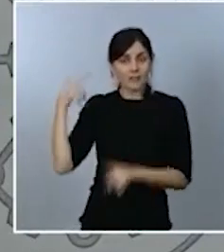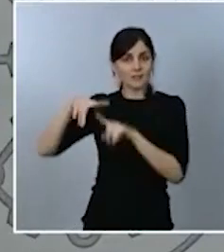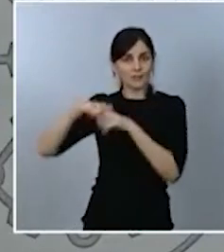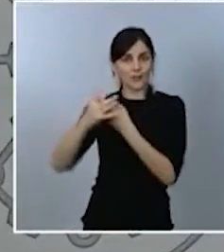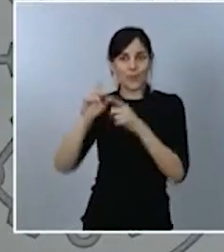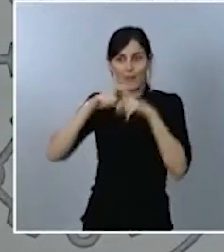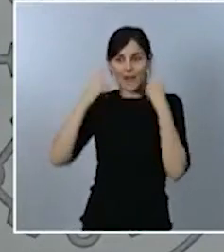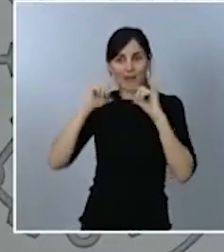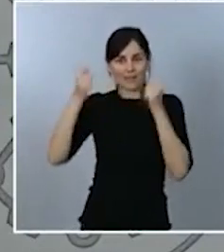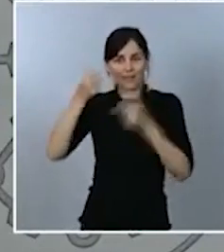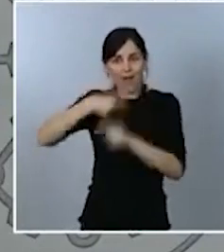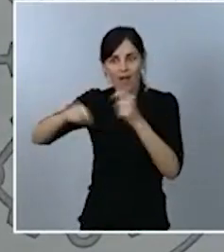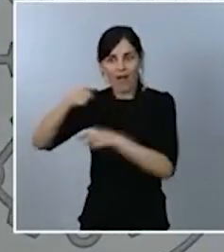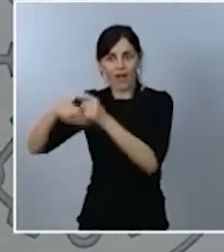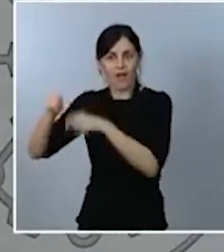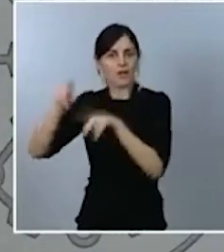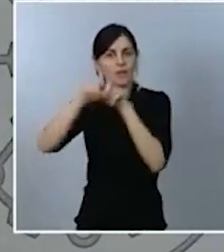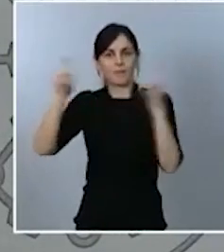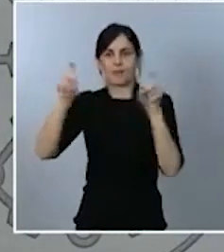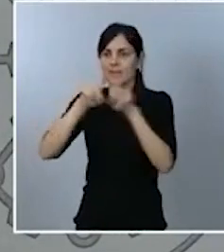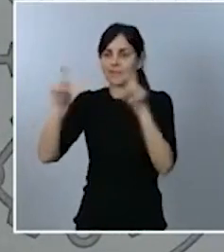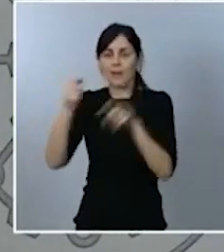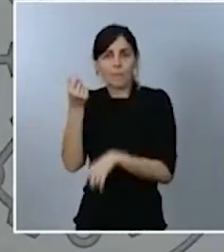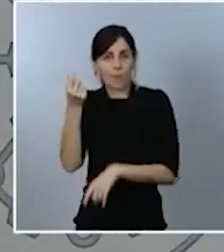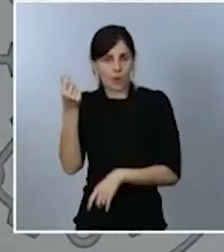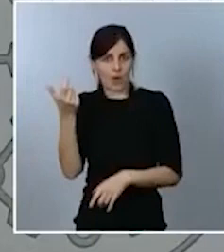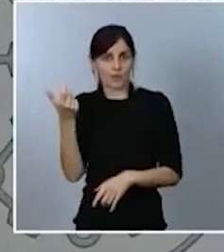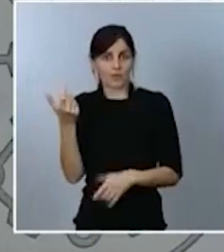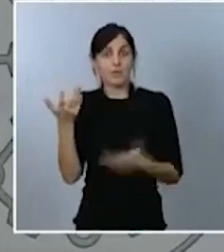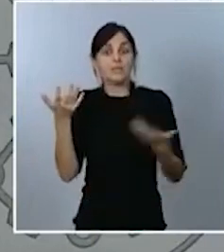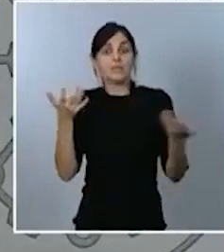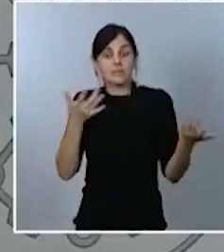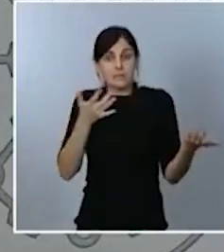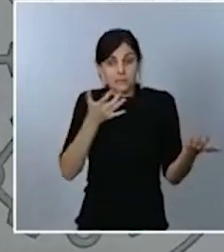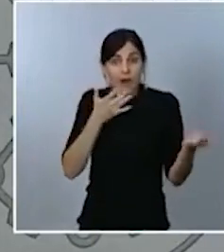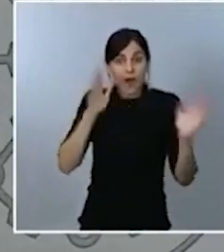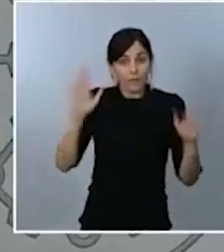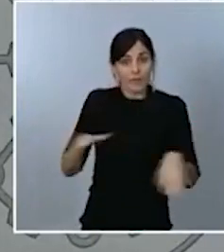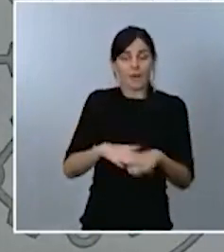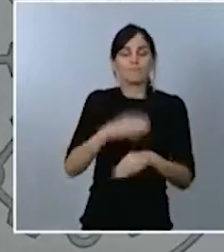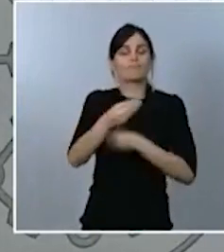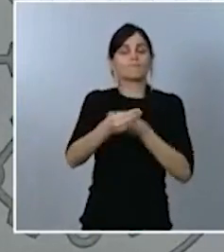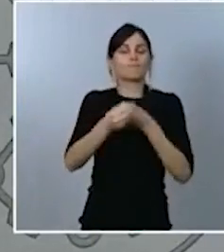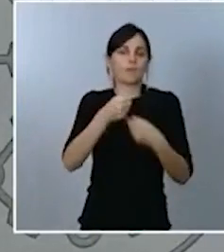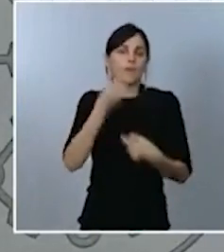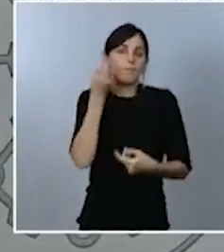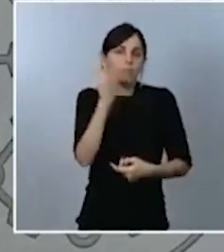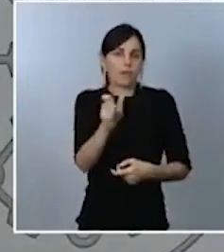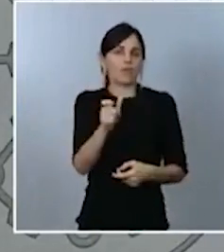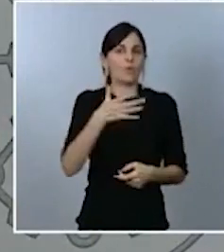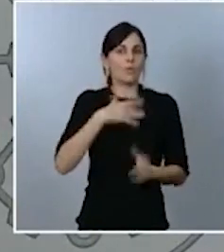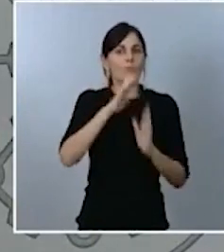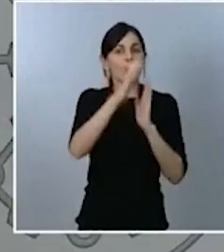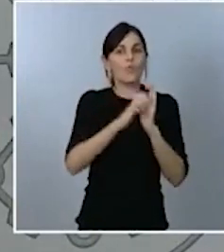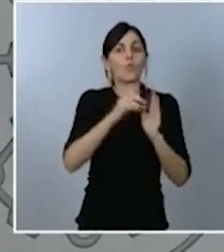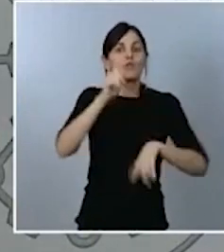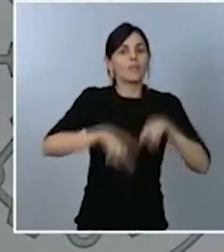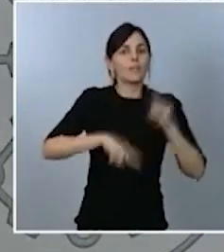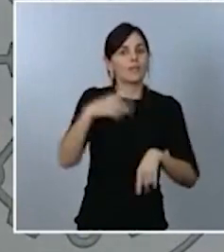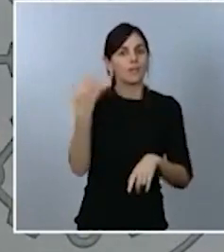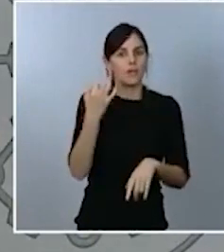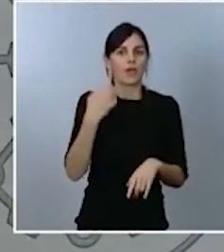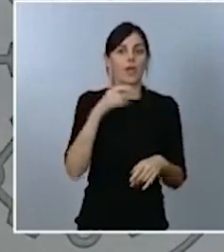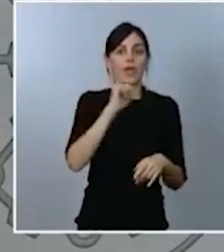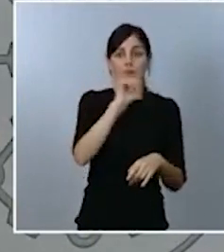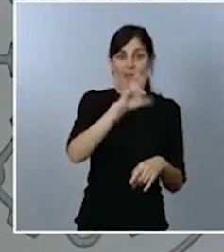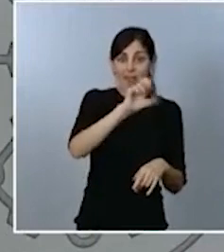abarataremos el precio de la mascarilla, bien sea por la reducción del IVA o bien sea por la reducción del precio que se estableció en España para